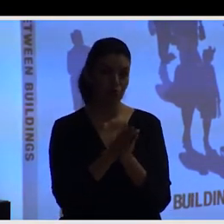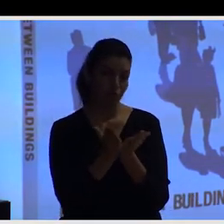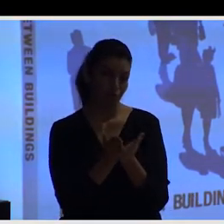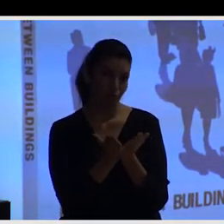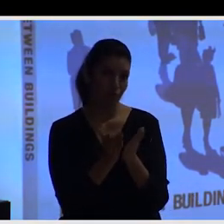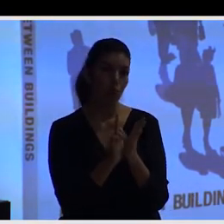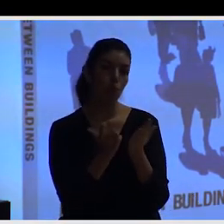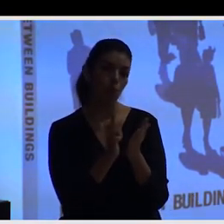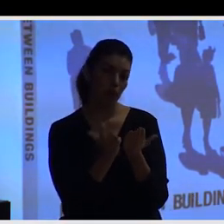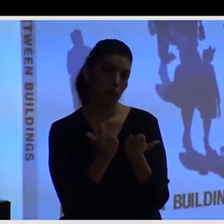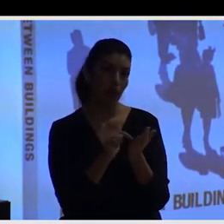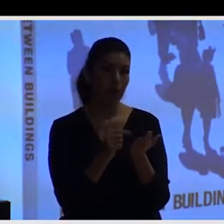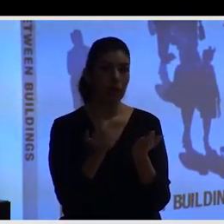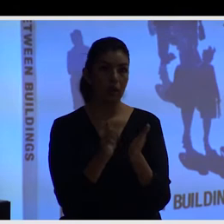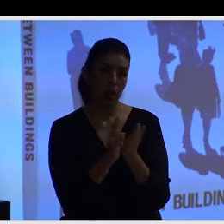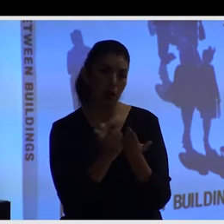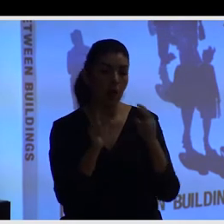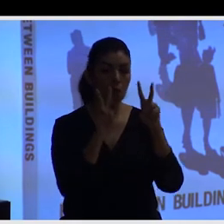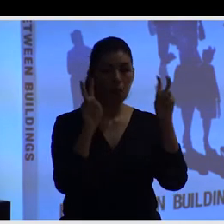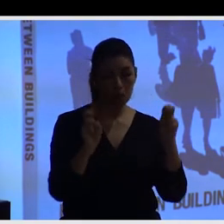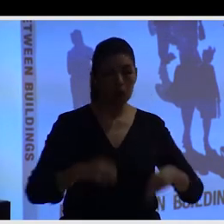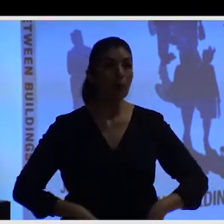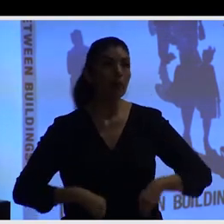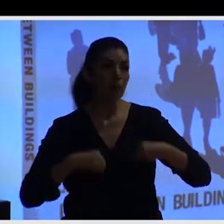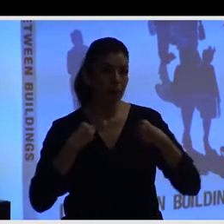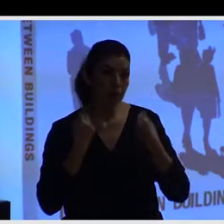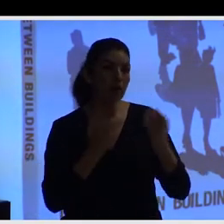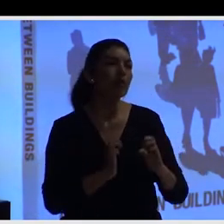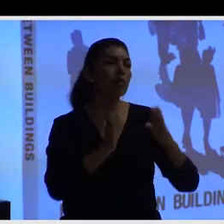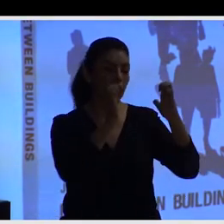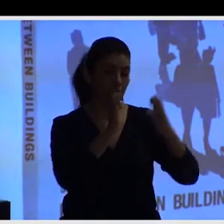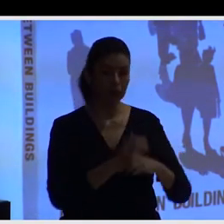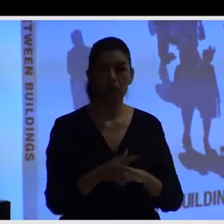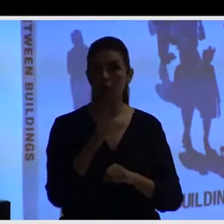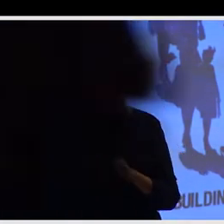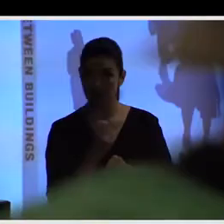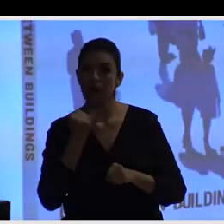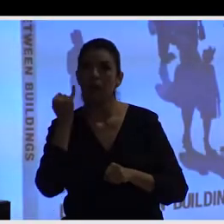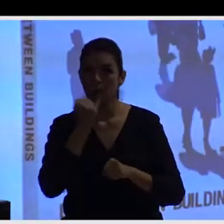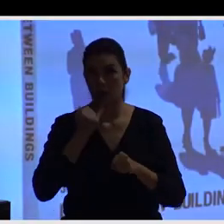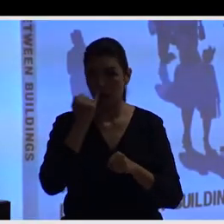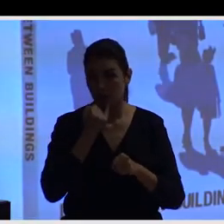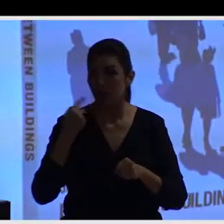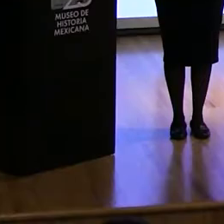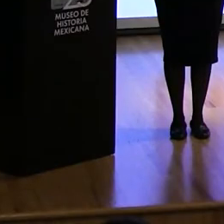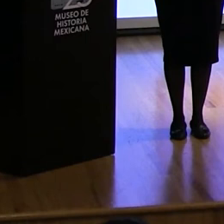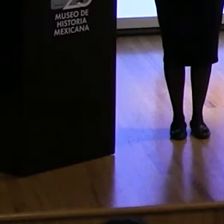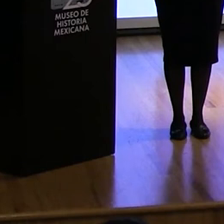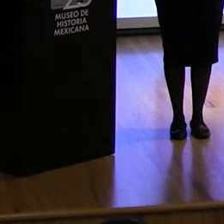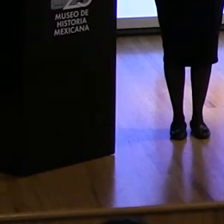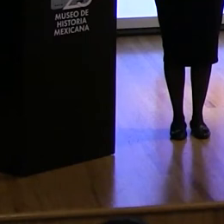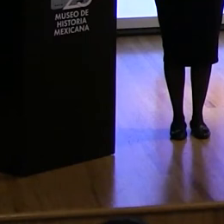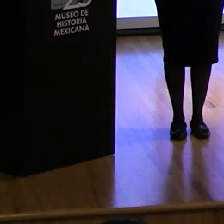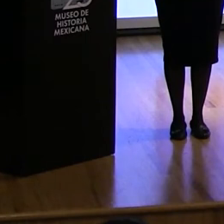edificios, que sale más o menos en los primeros años 70, primero en danés, después en inglés y ahora hay muchísimos idiomas, y